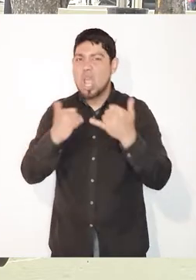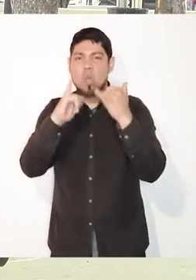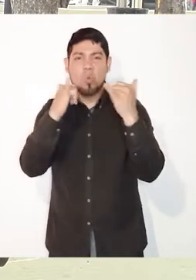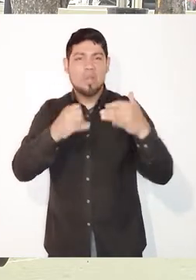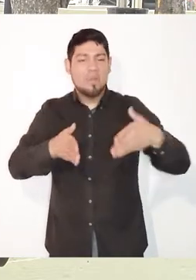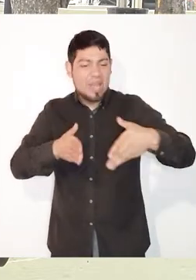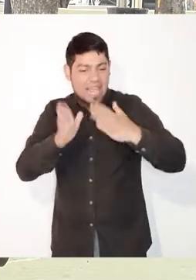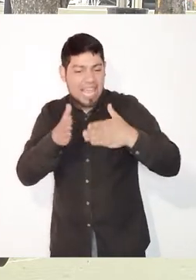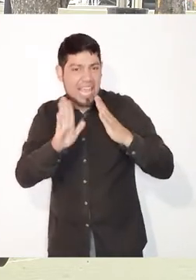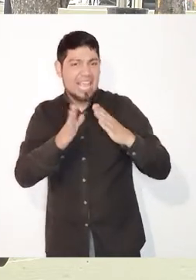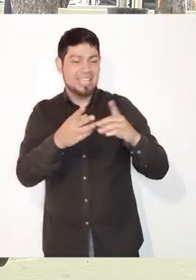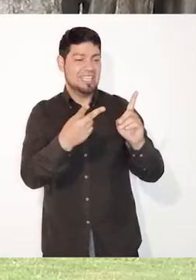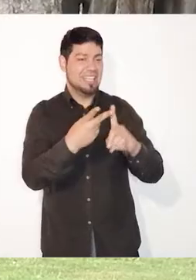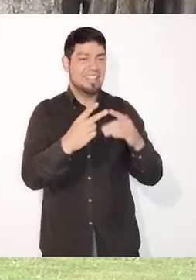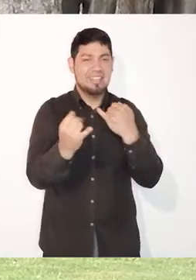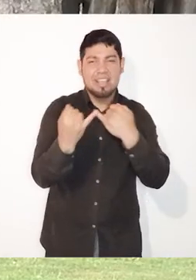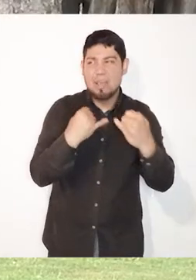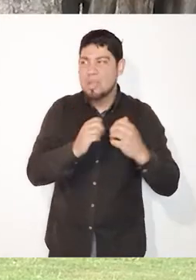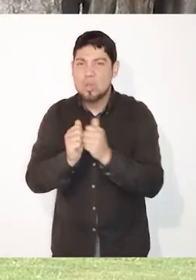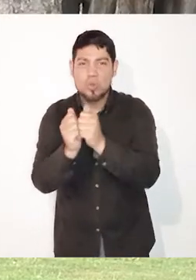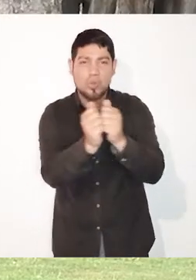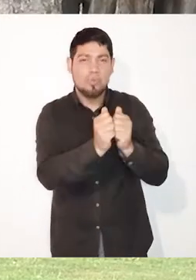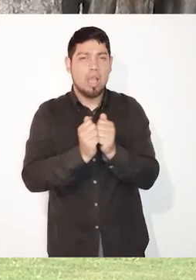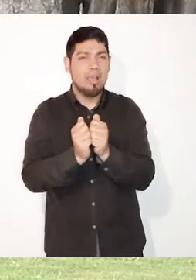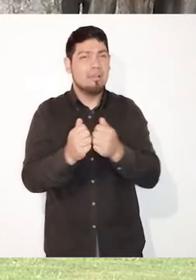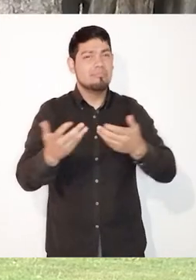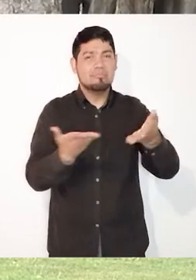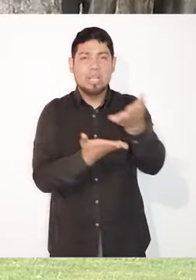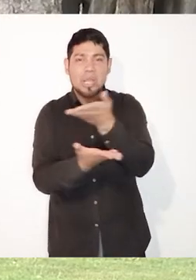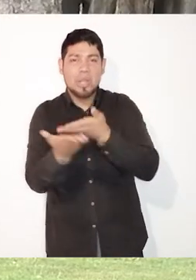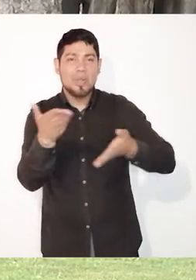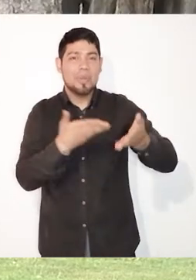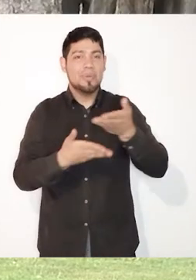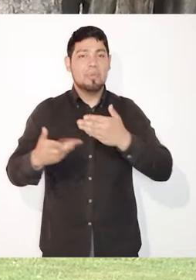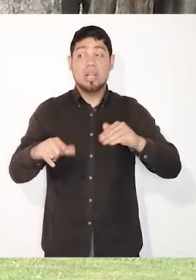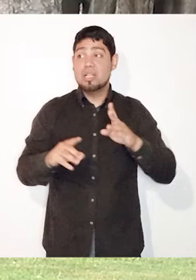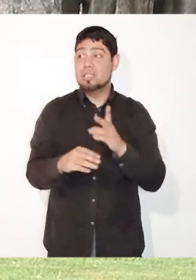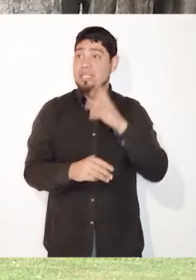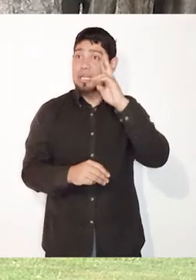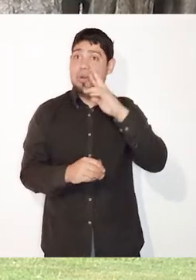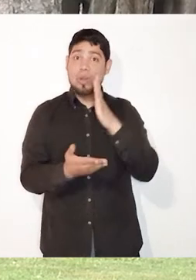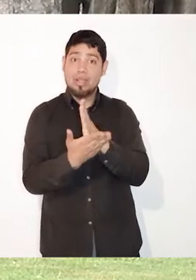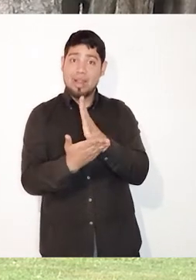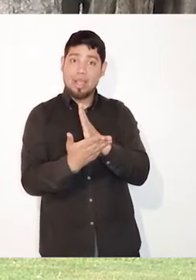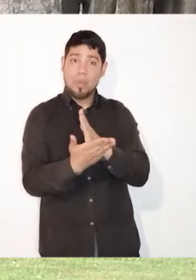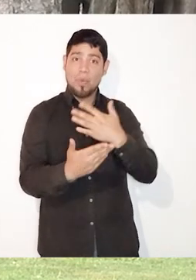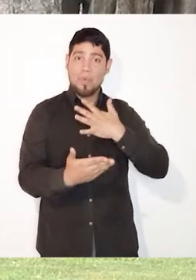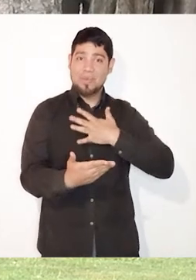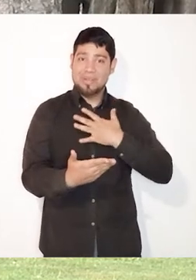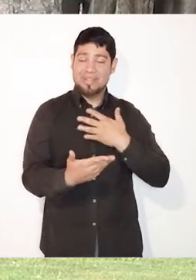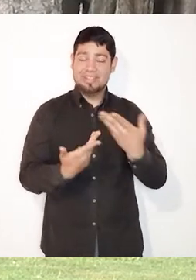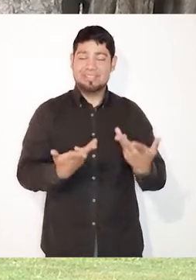juegos de calle, de amigos. Una infancia colectiva, compartida, de patio de escuela.